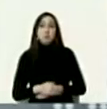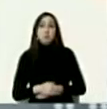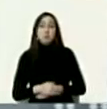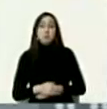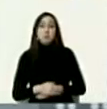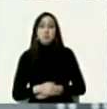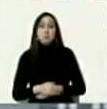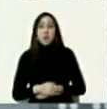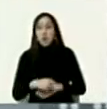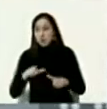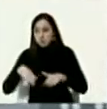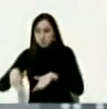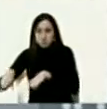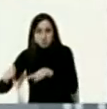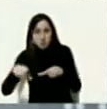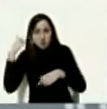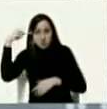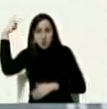en el psiquiátrico